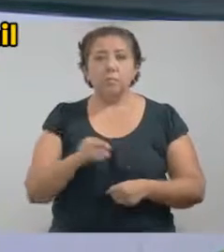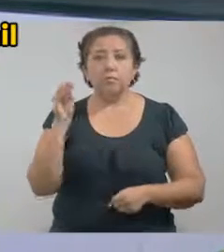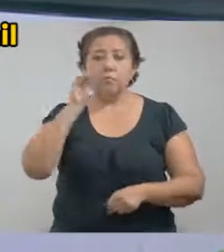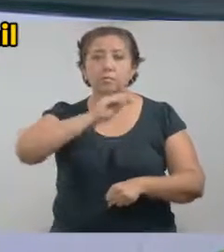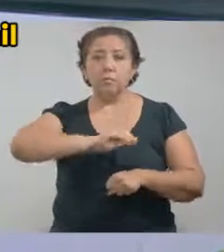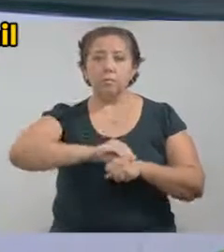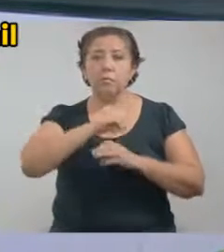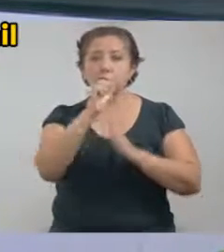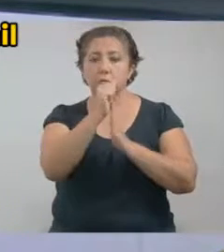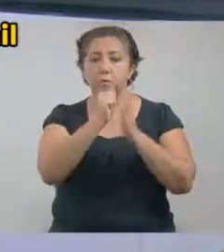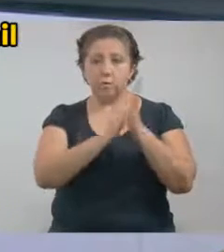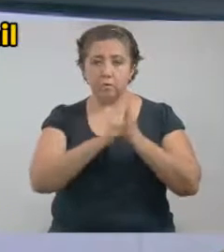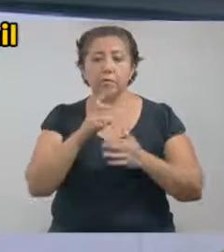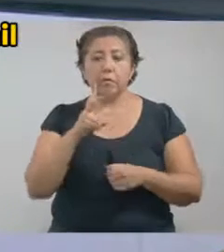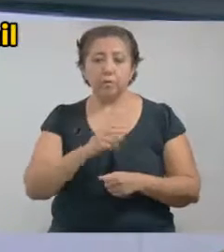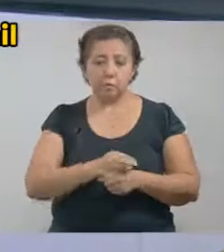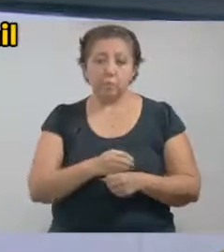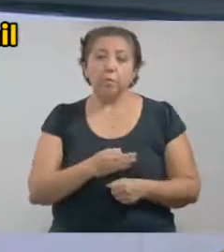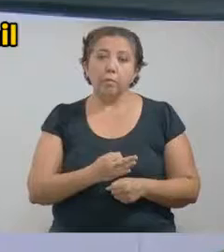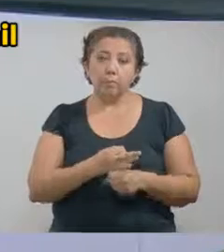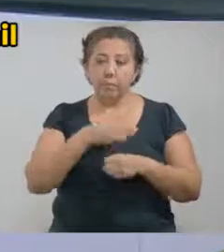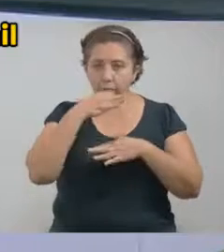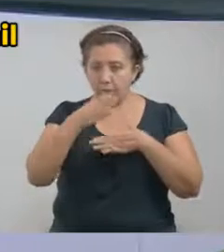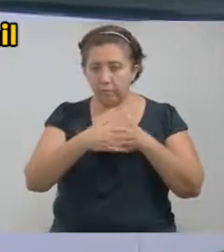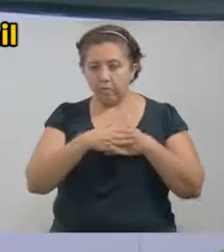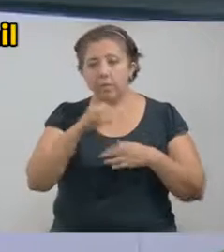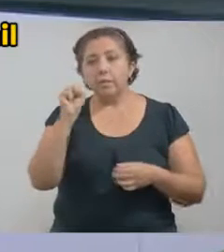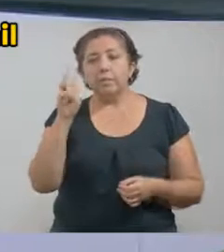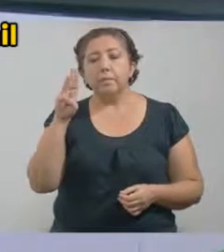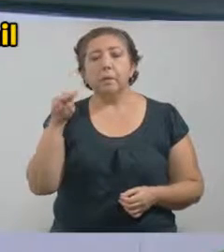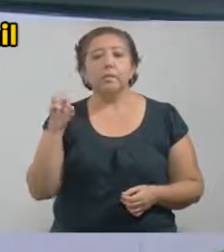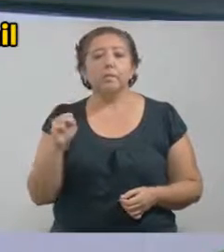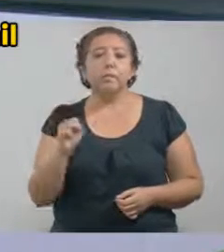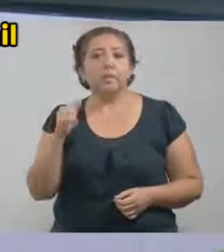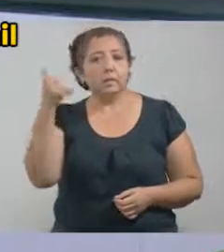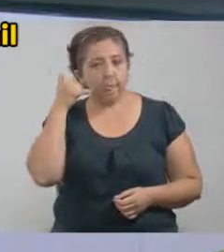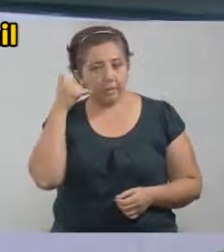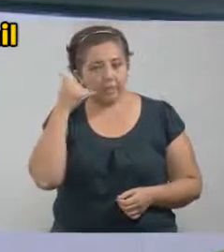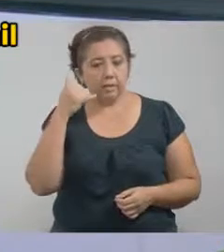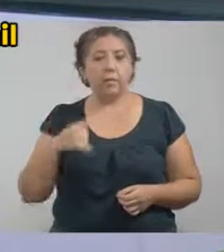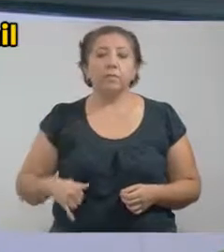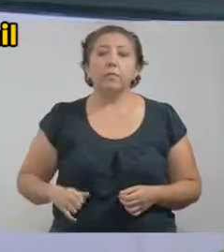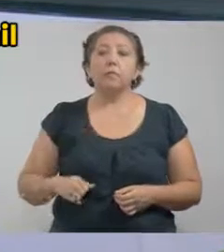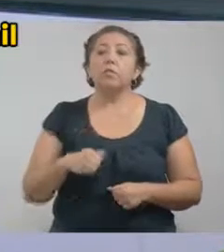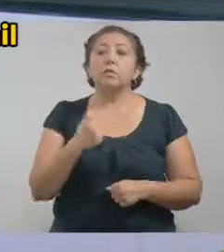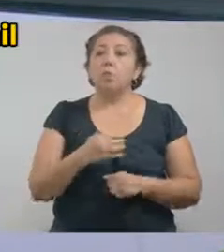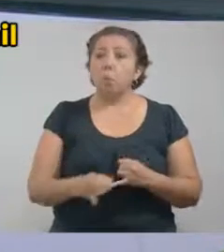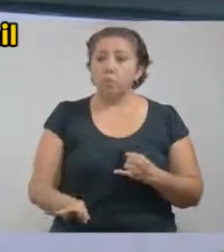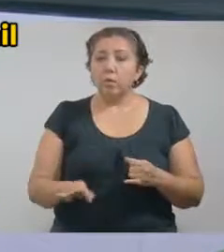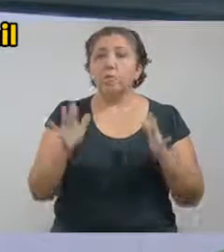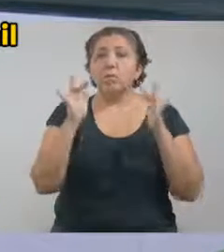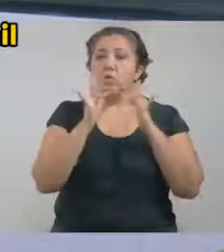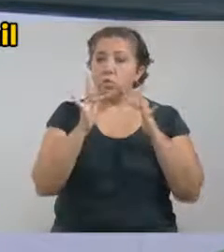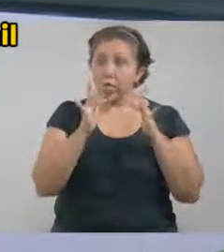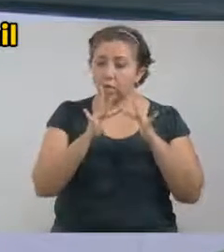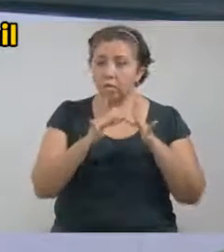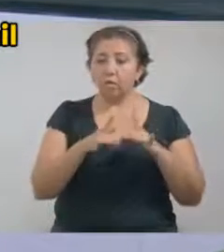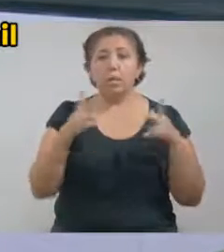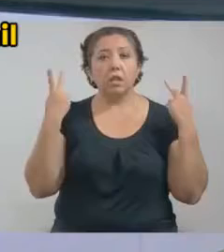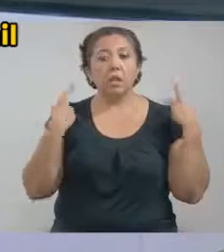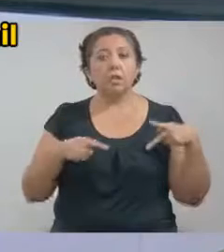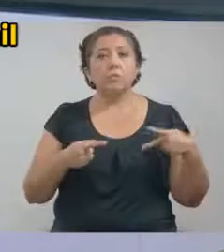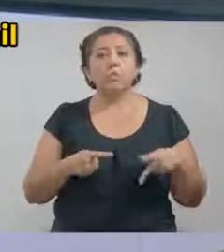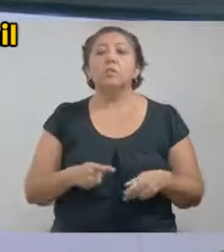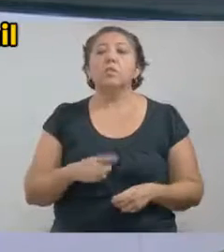implementación de un sistema de rastreo oportuno vía mensajes SMS y llamadas telefónicas a los últimos contactos de las